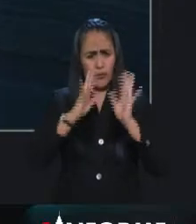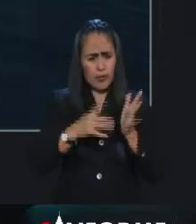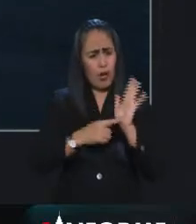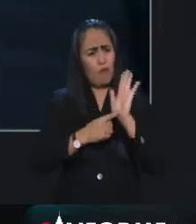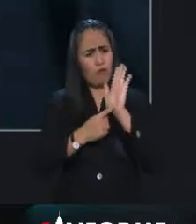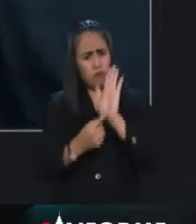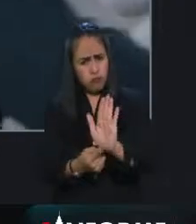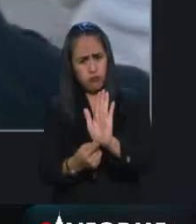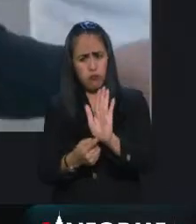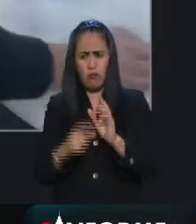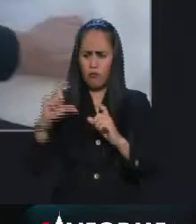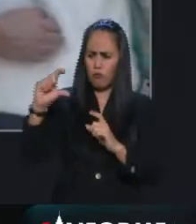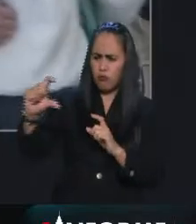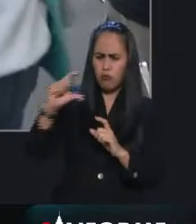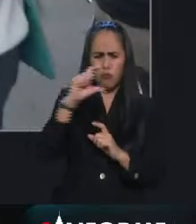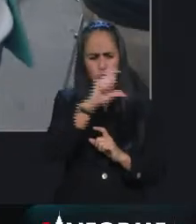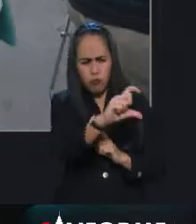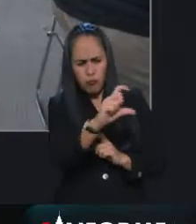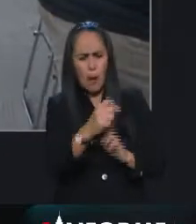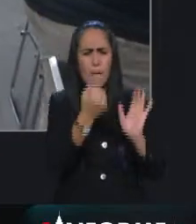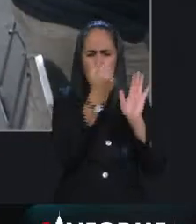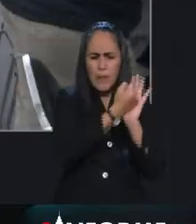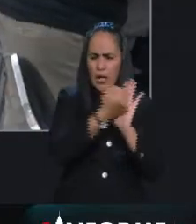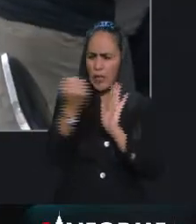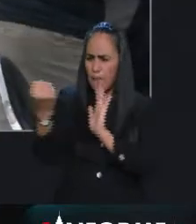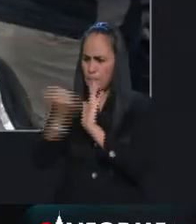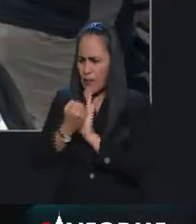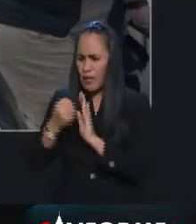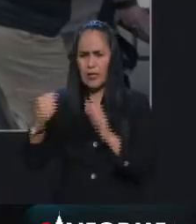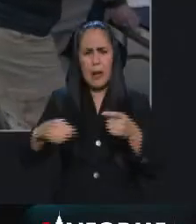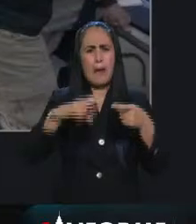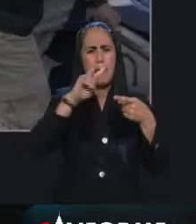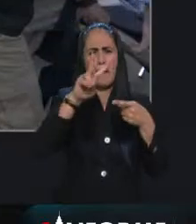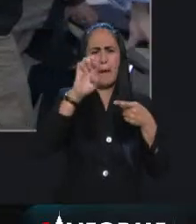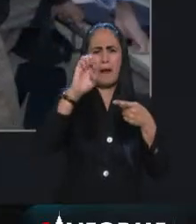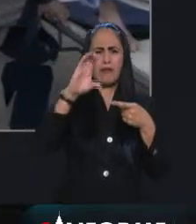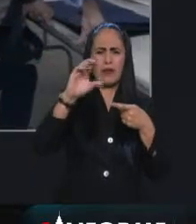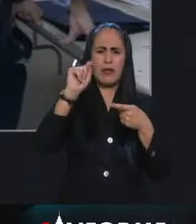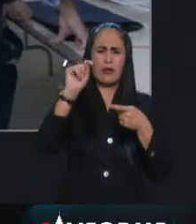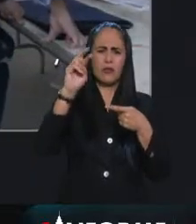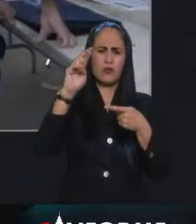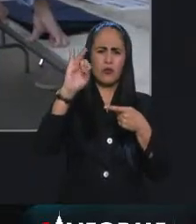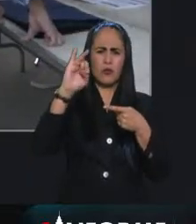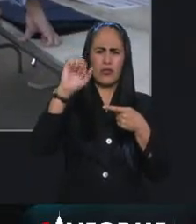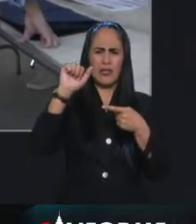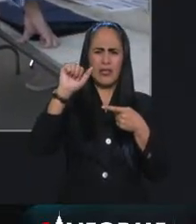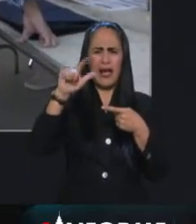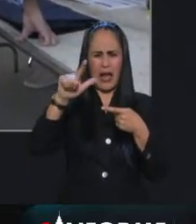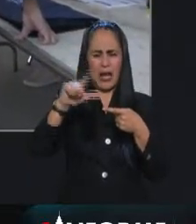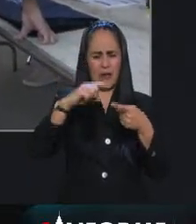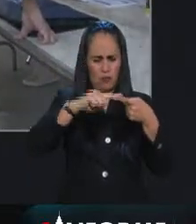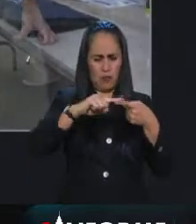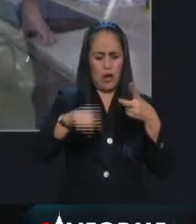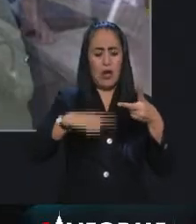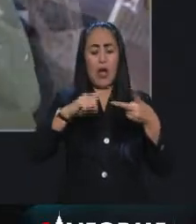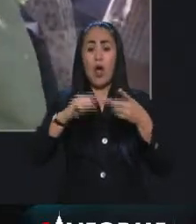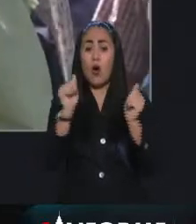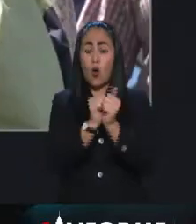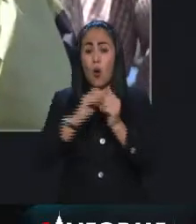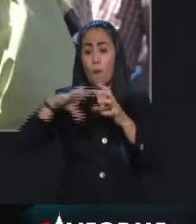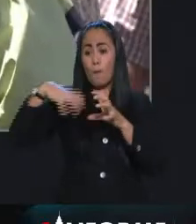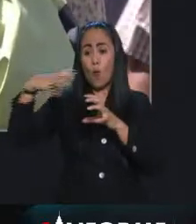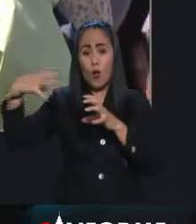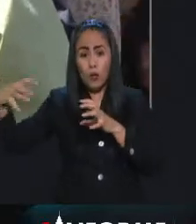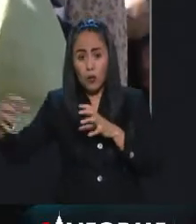es la eficacia de combinar una vacuna vectorial con una molecular y fue muy bueno. Se comparó Pfizer,